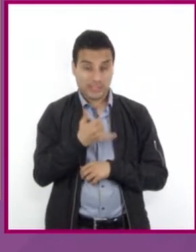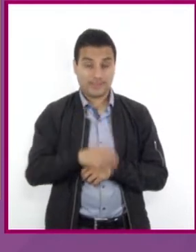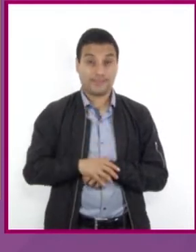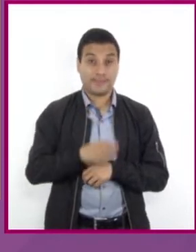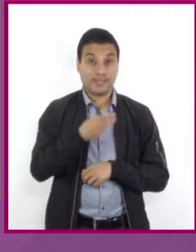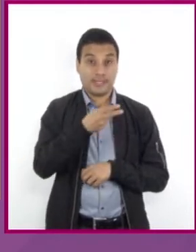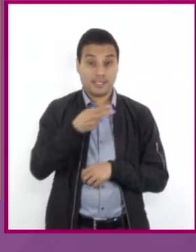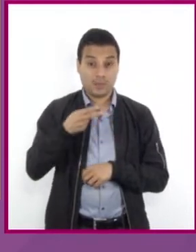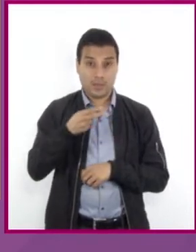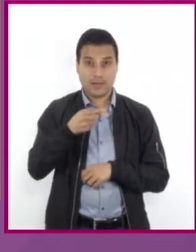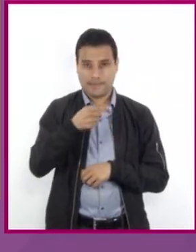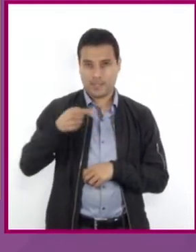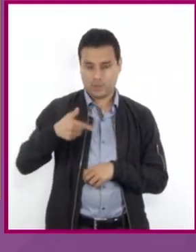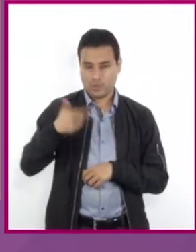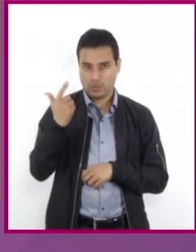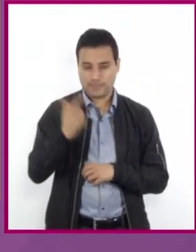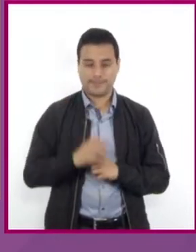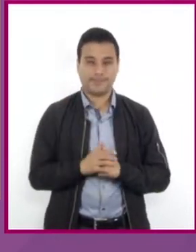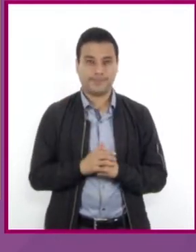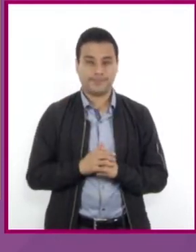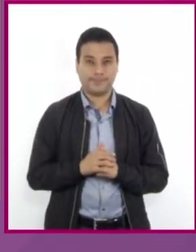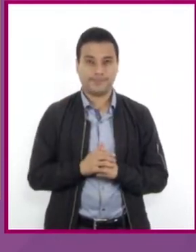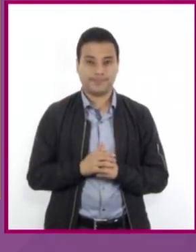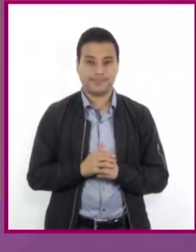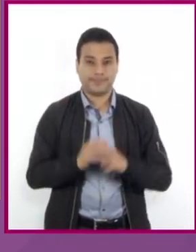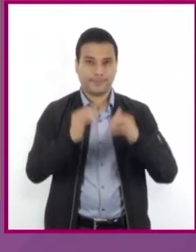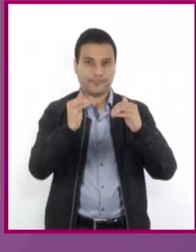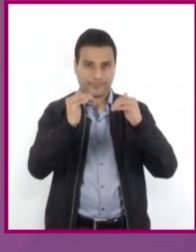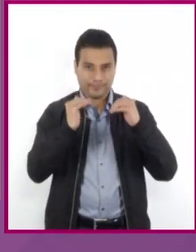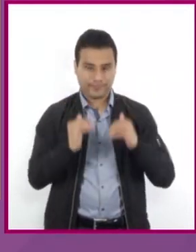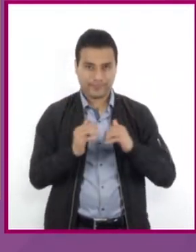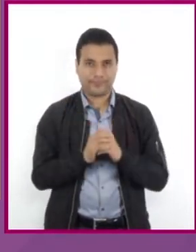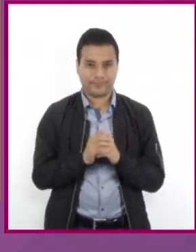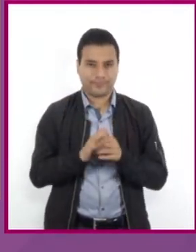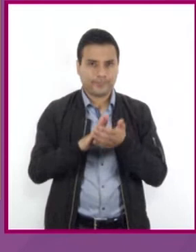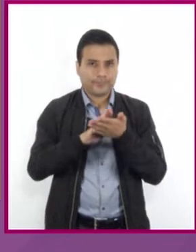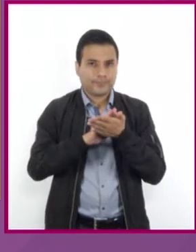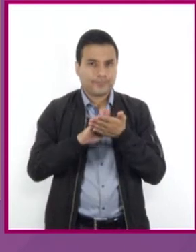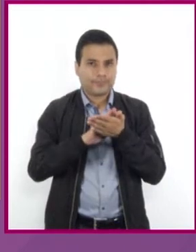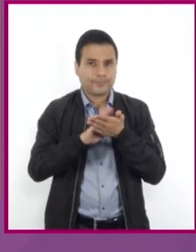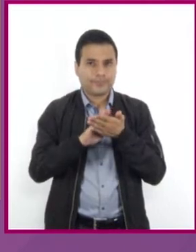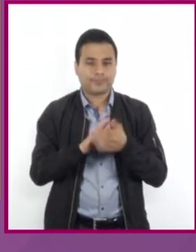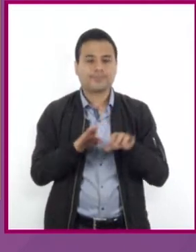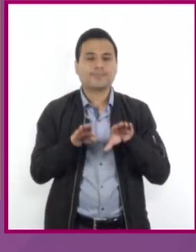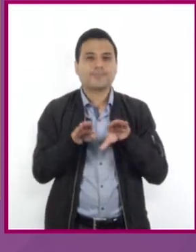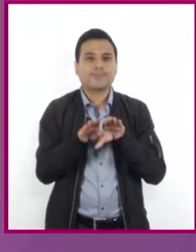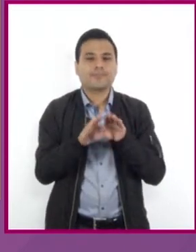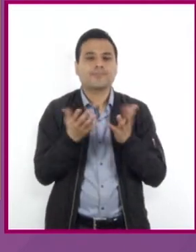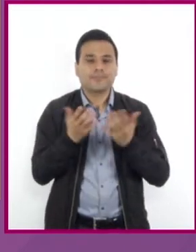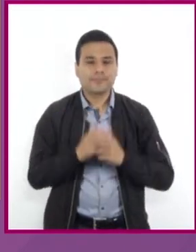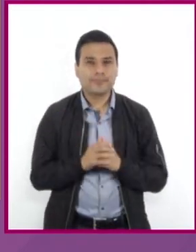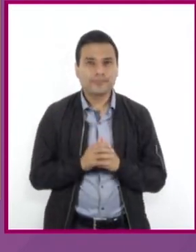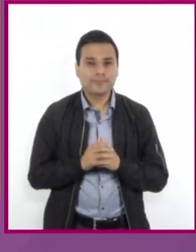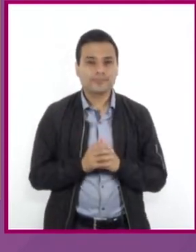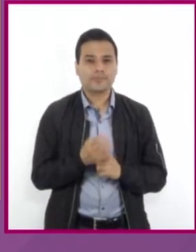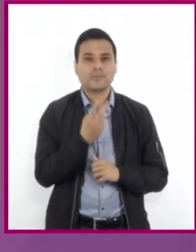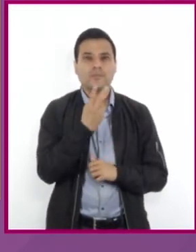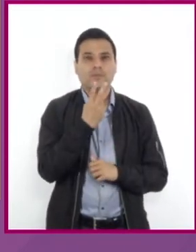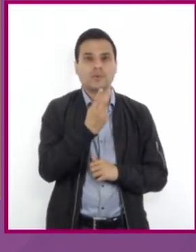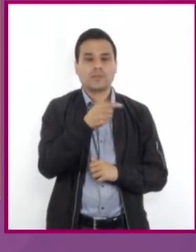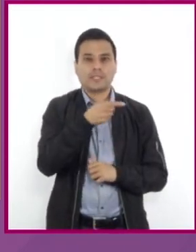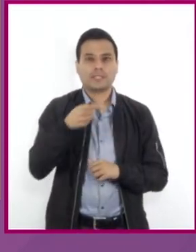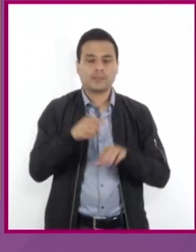a 12 negativo. Para poder cancelar el coeficiente de la literal Y que es 2 negativo,